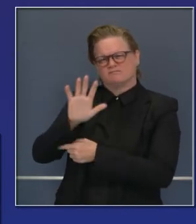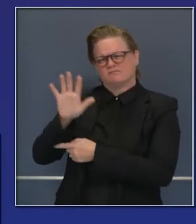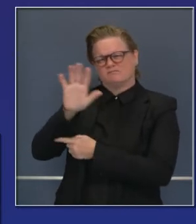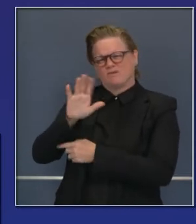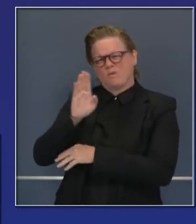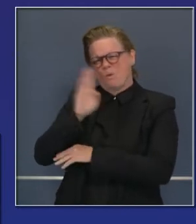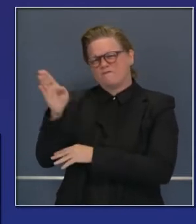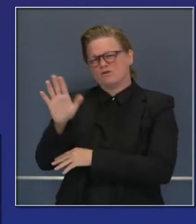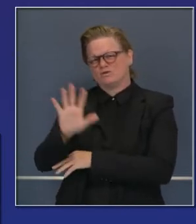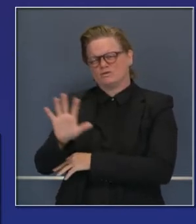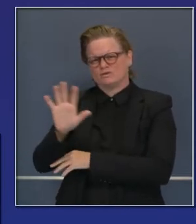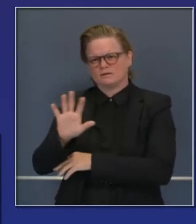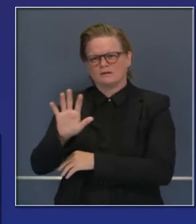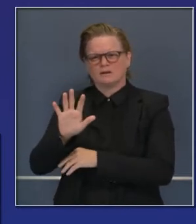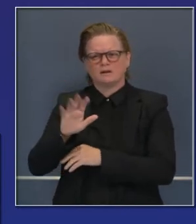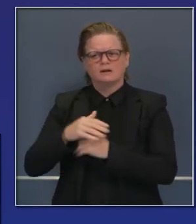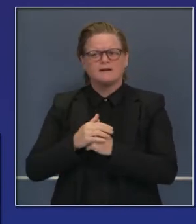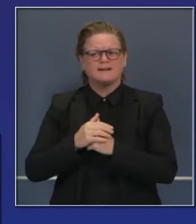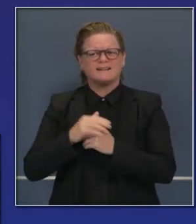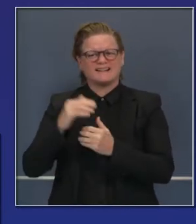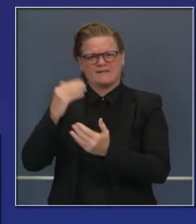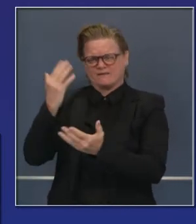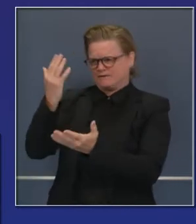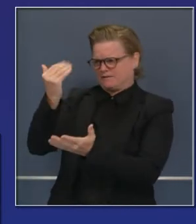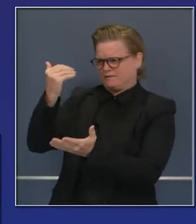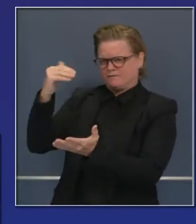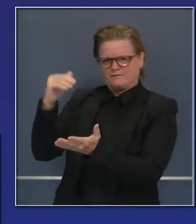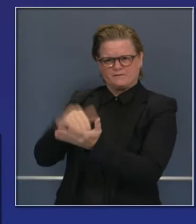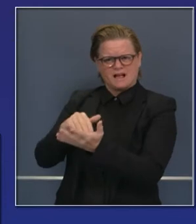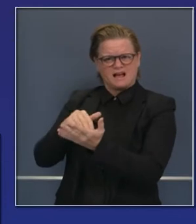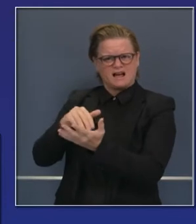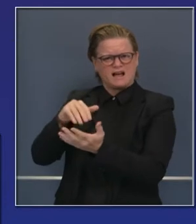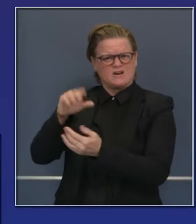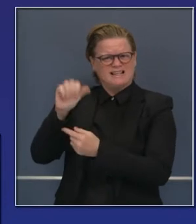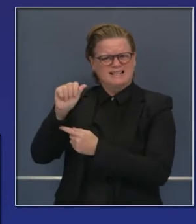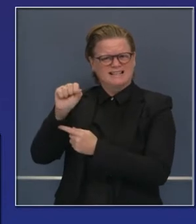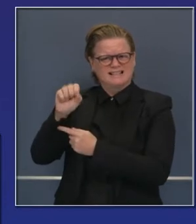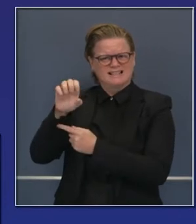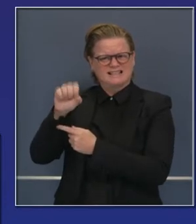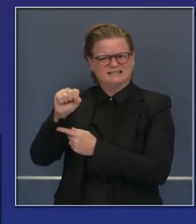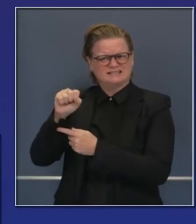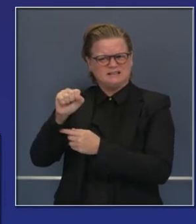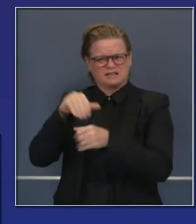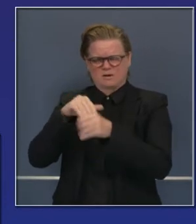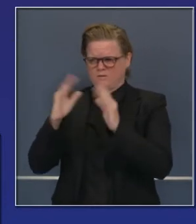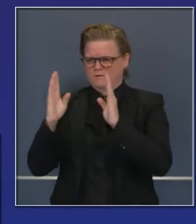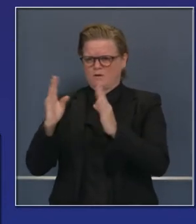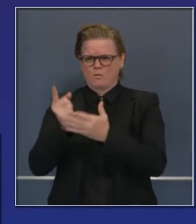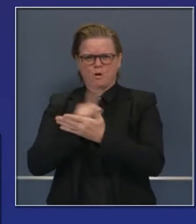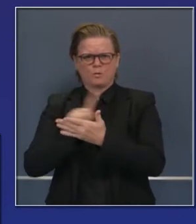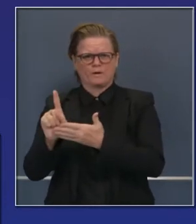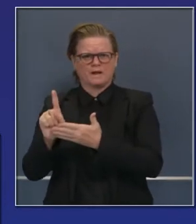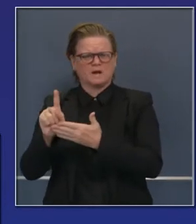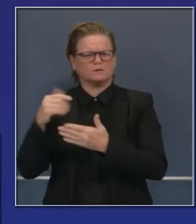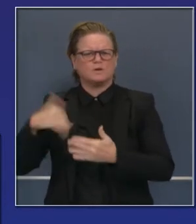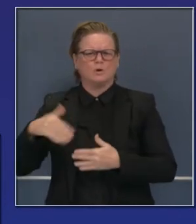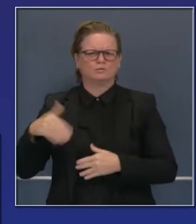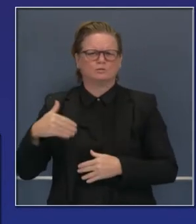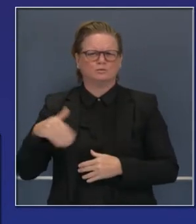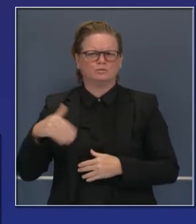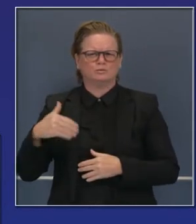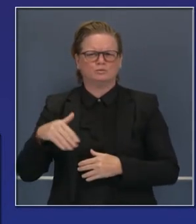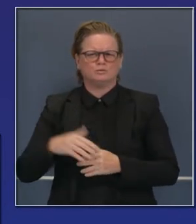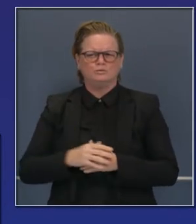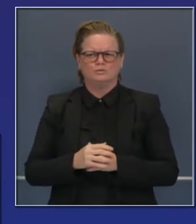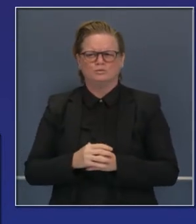julio comparado a casi 15,000 que estamos experimentando ahora en los últimos 7